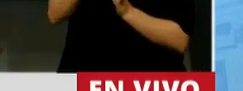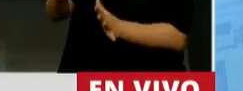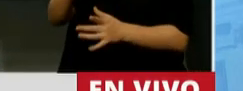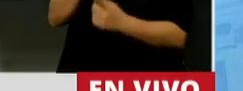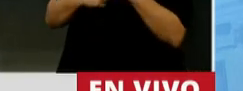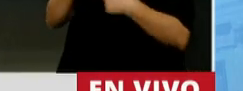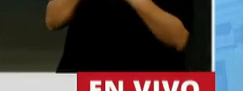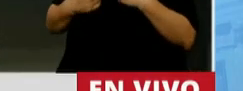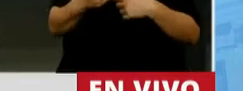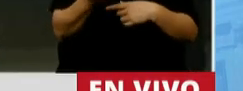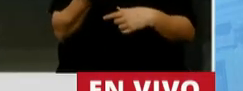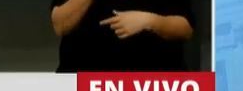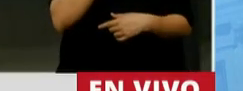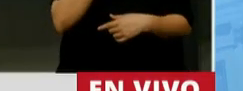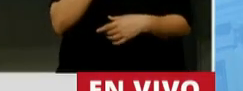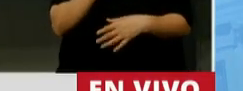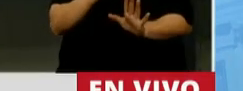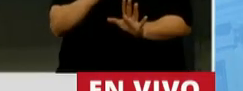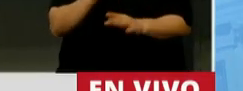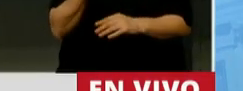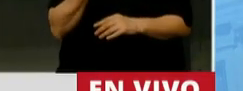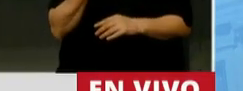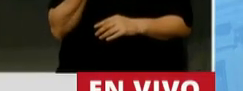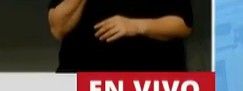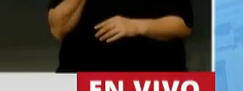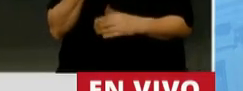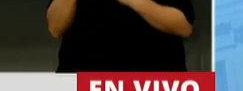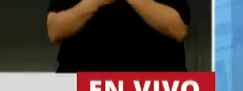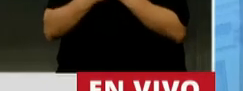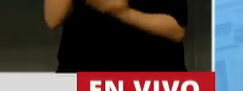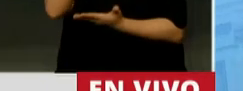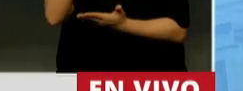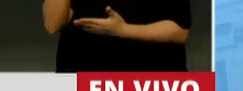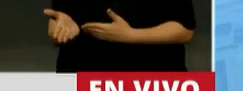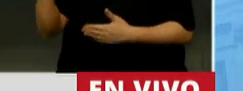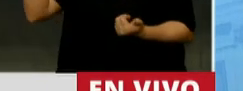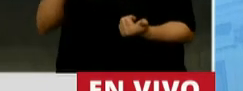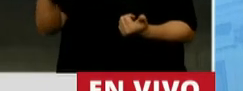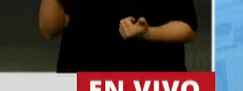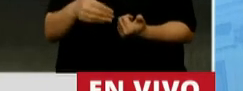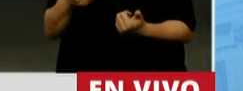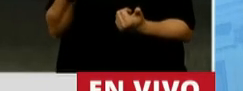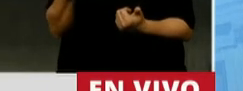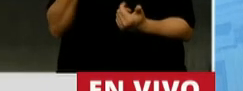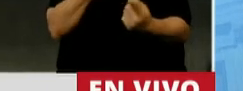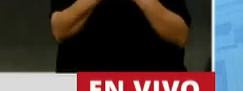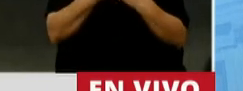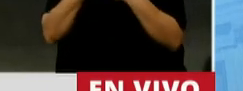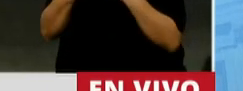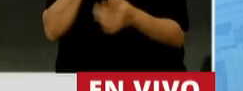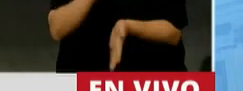quisiera. Me parece que es una de las pocas veces que un ministro se prestó a ese diálogo con mucha